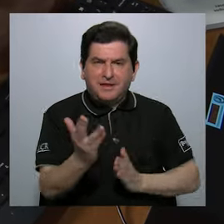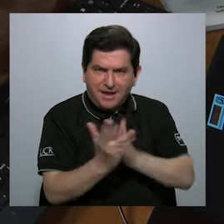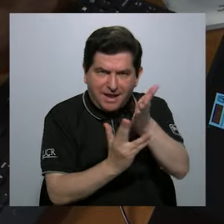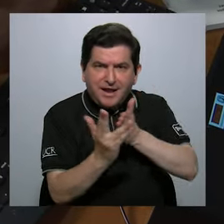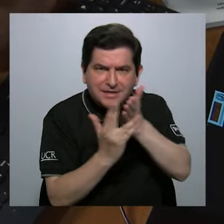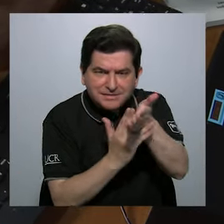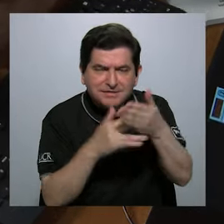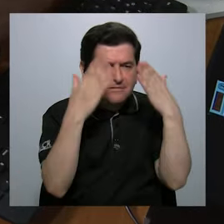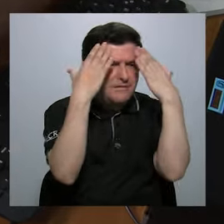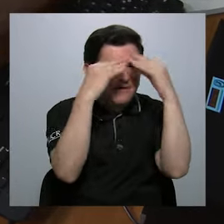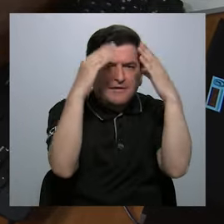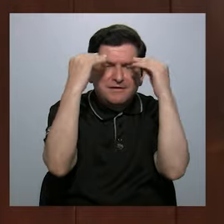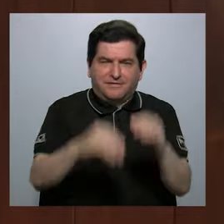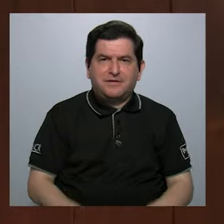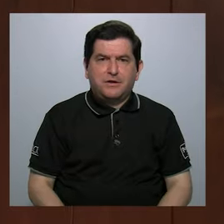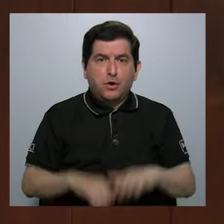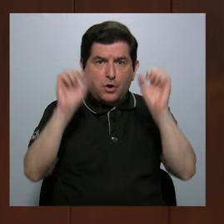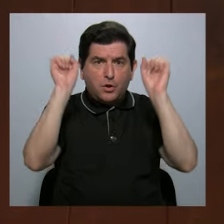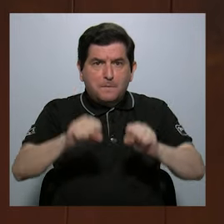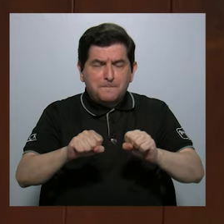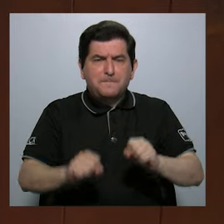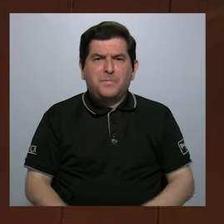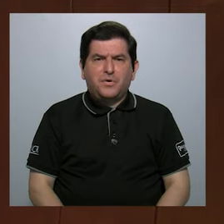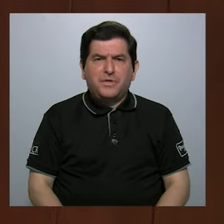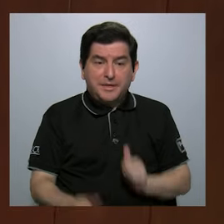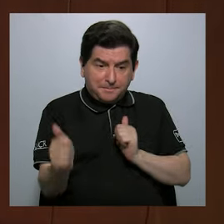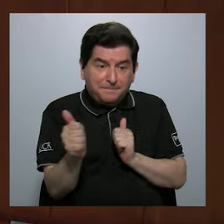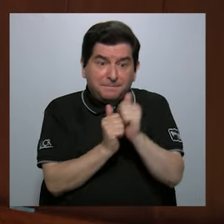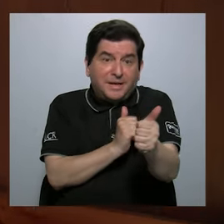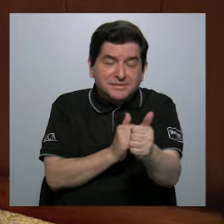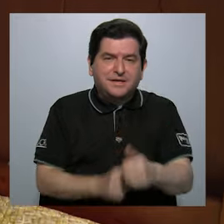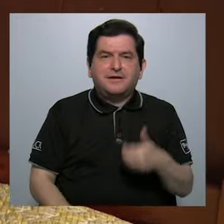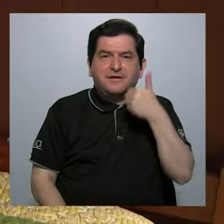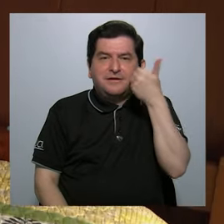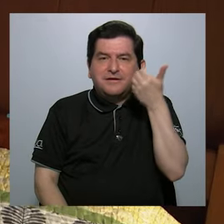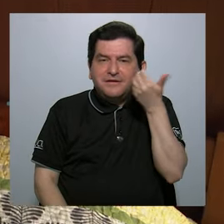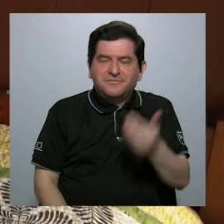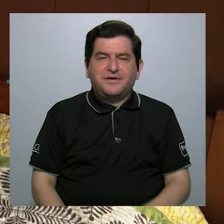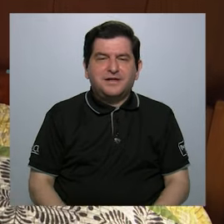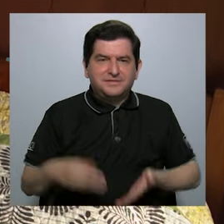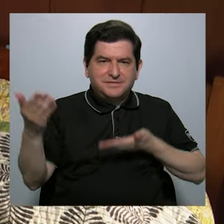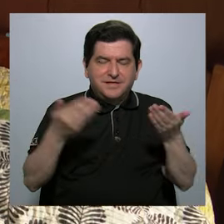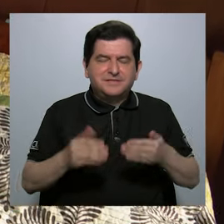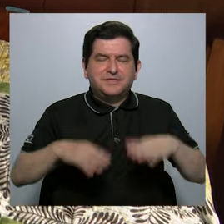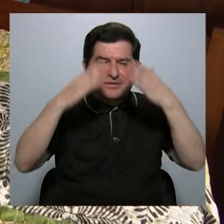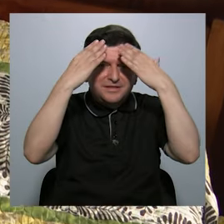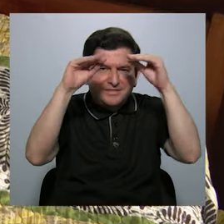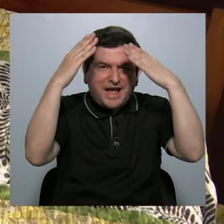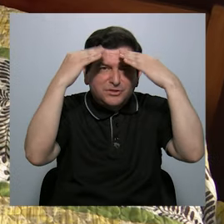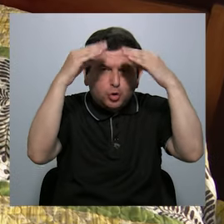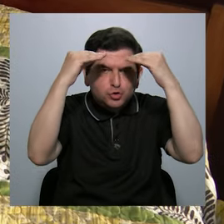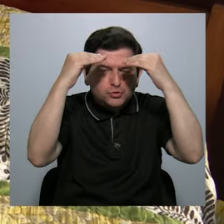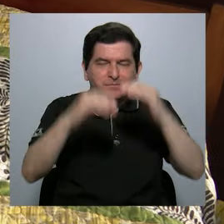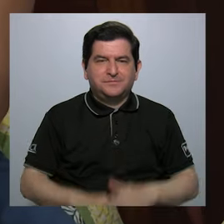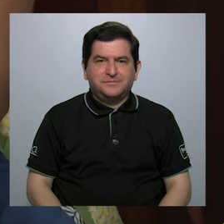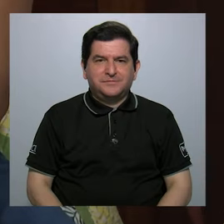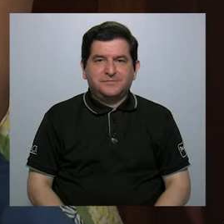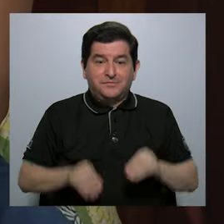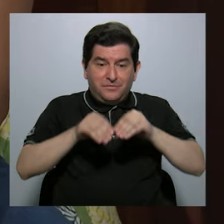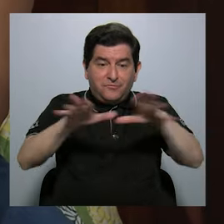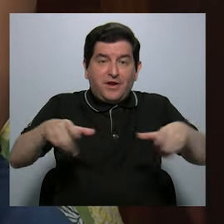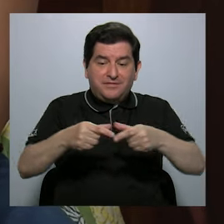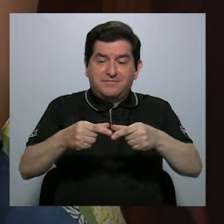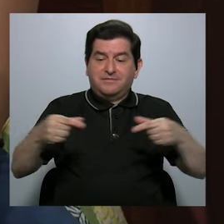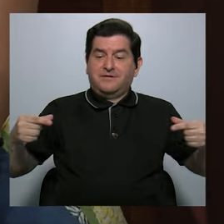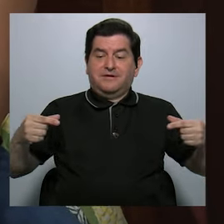más allá, y facilitarles, vamos a tener el servicio de datos, que es una red cableada directamente para que puedan conectar